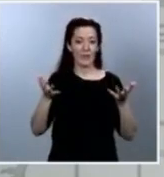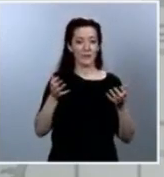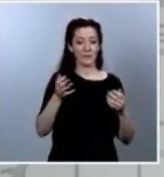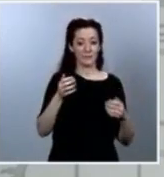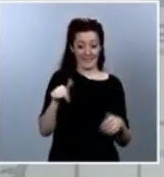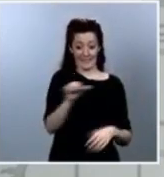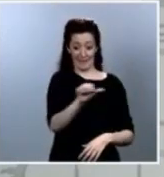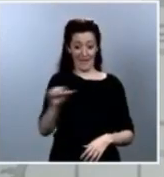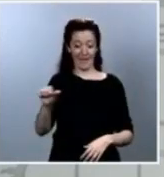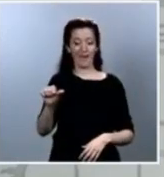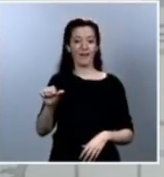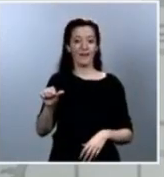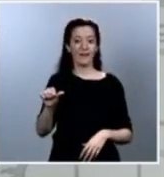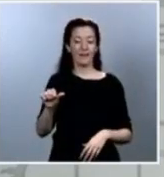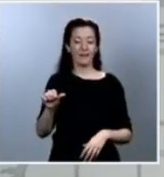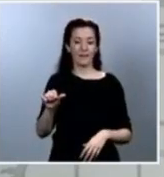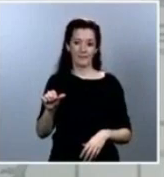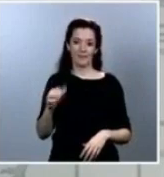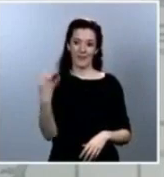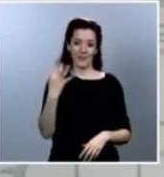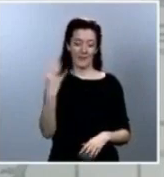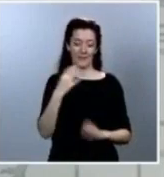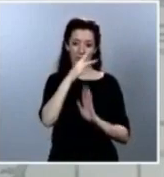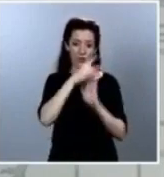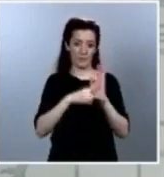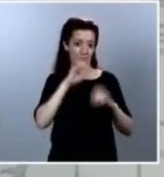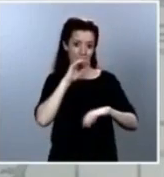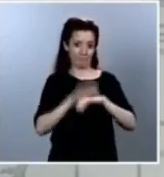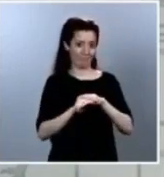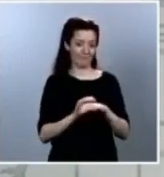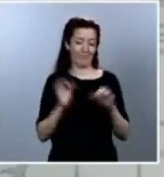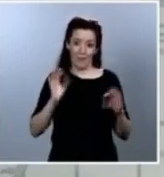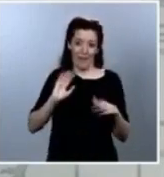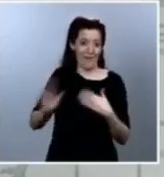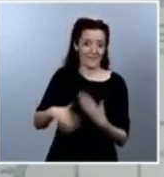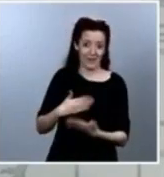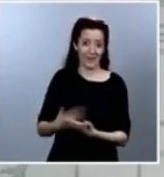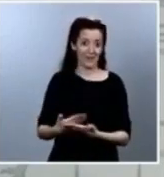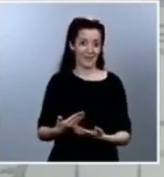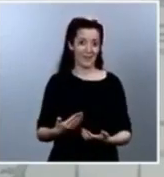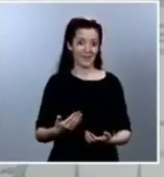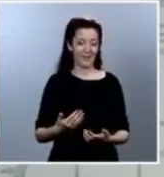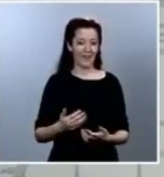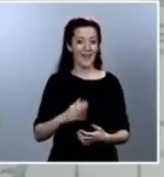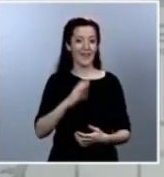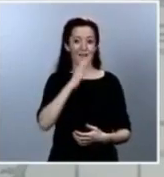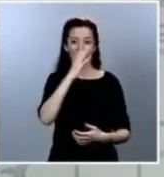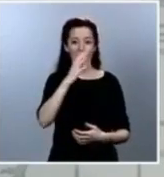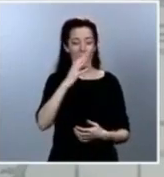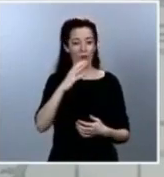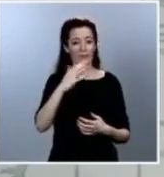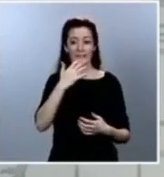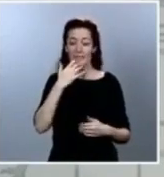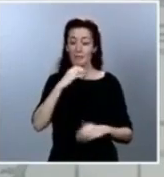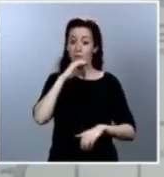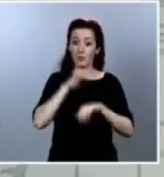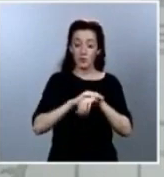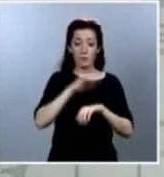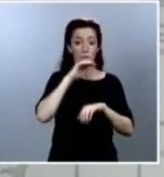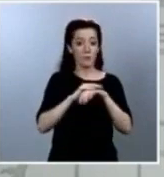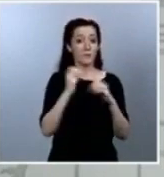nuestras normas de manera ejemplar como hemos venido haciendo hasta ahora porque efectivamente tendremos esa nueva conquista a partir del día 2 de mayo